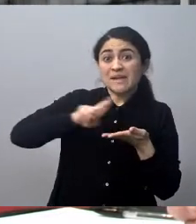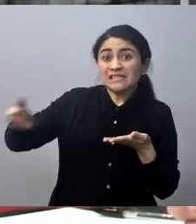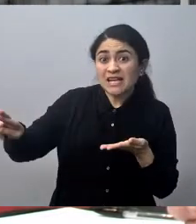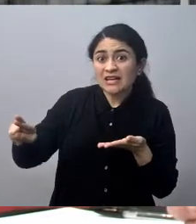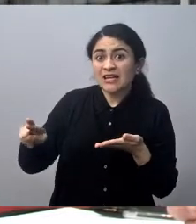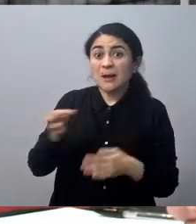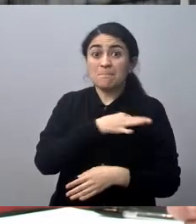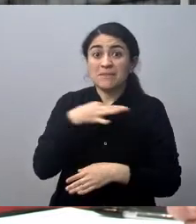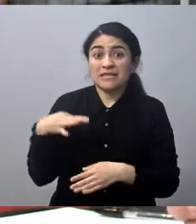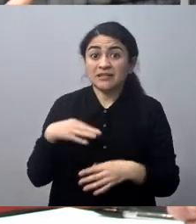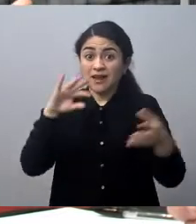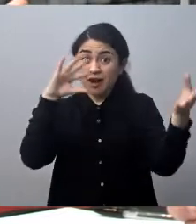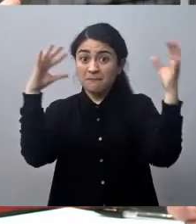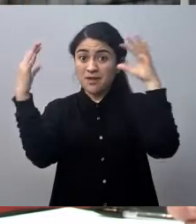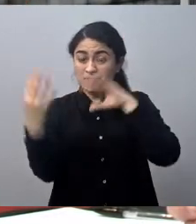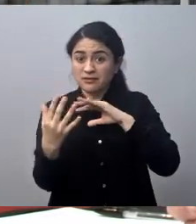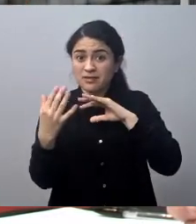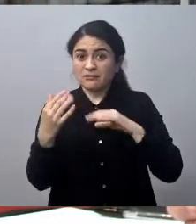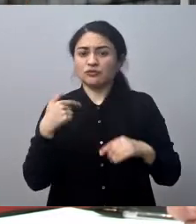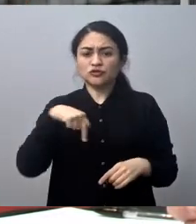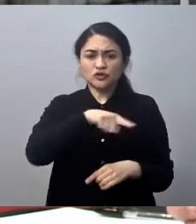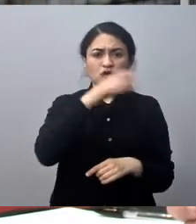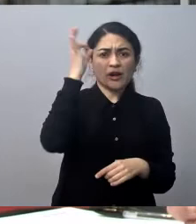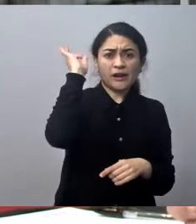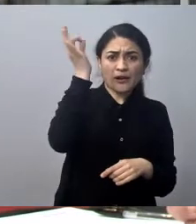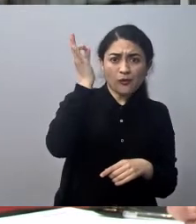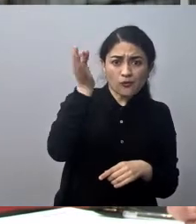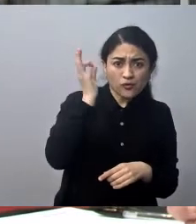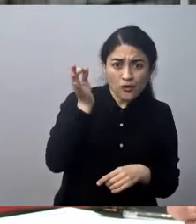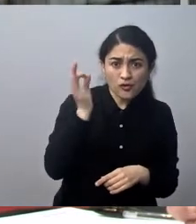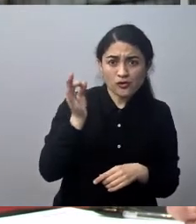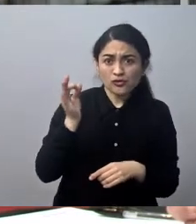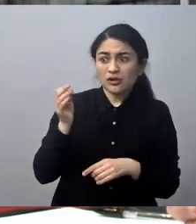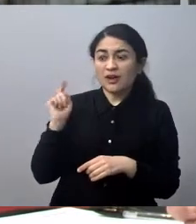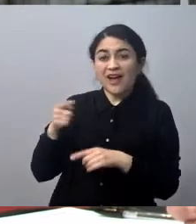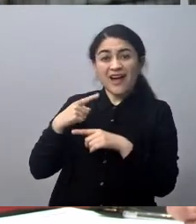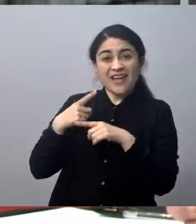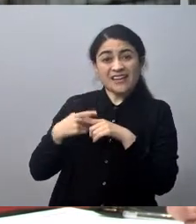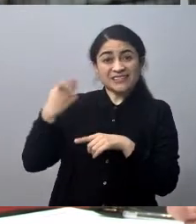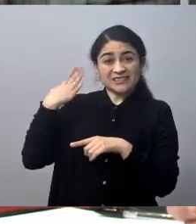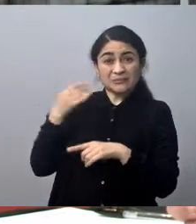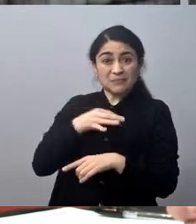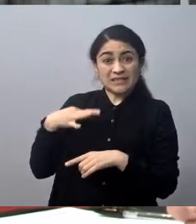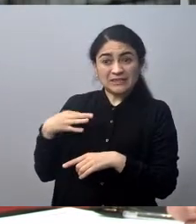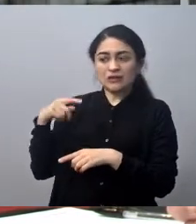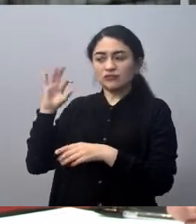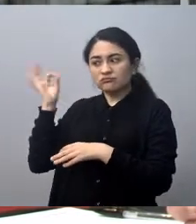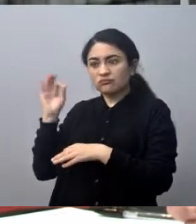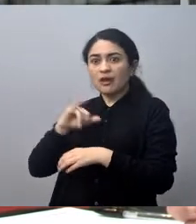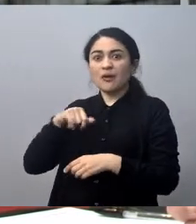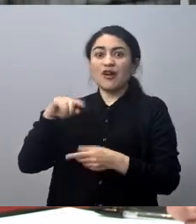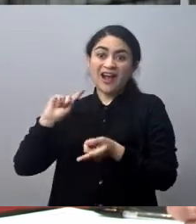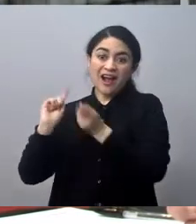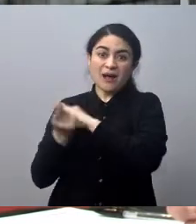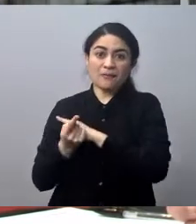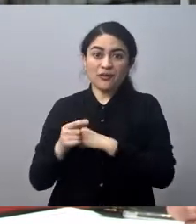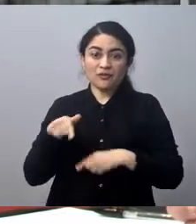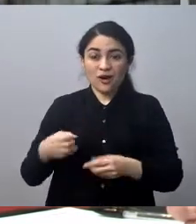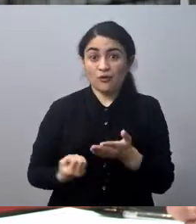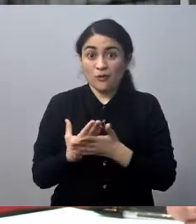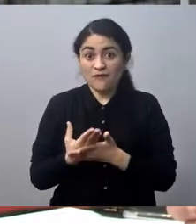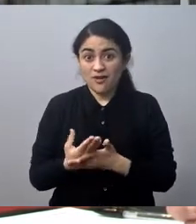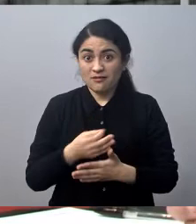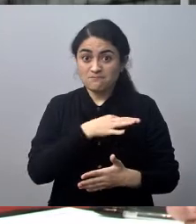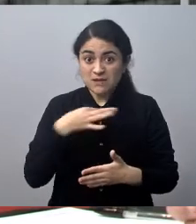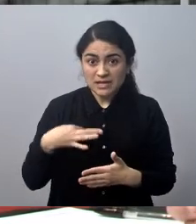la ministra, como tal usted lo recordaba, nos reunimos con la ministra anterior, cambió la ministra, volvimos a reunirnos con este